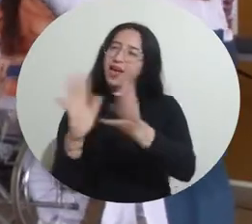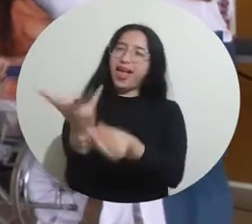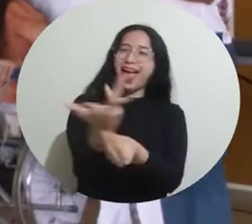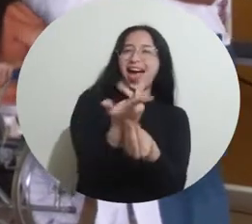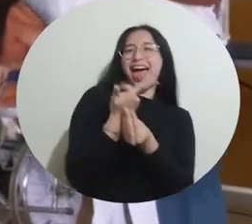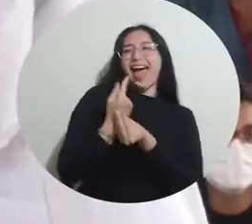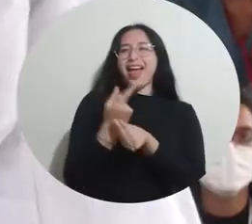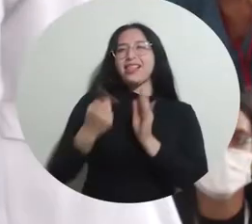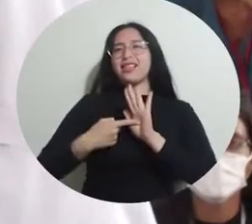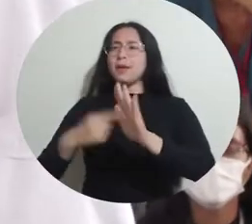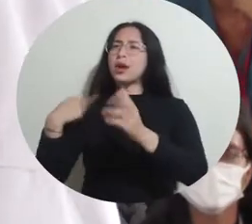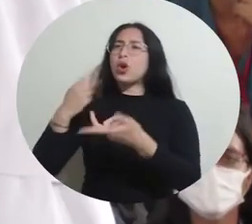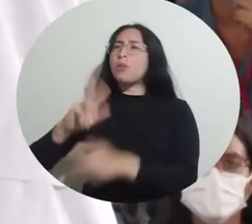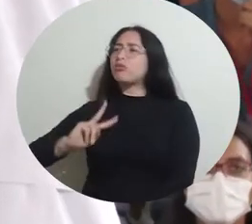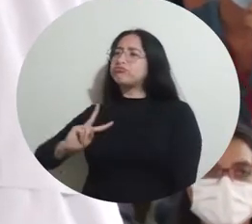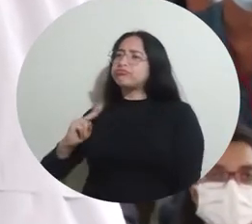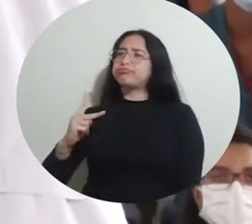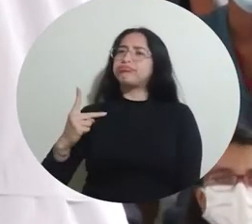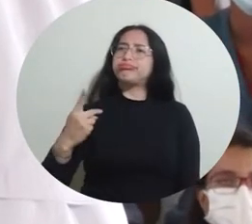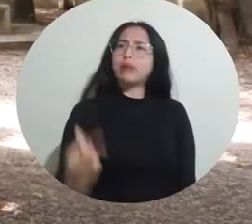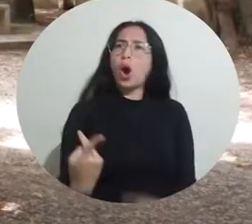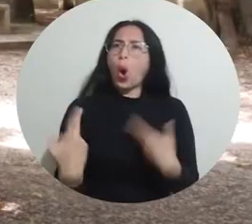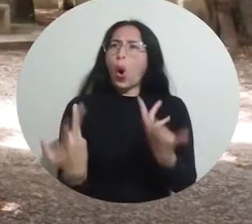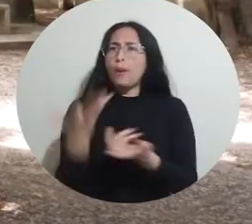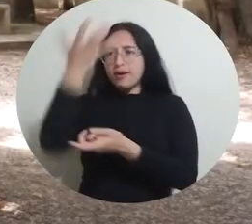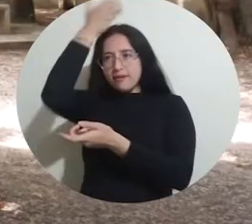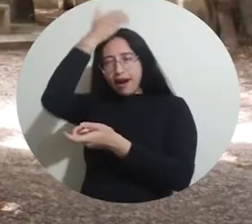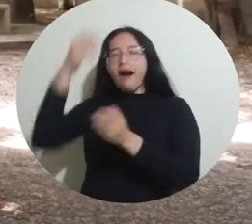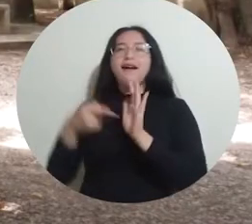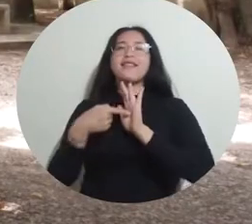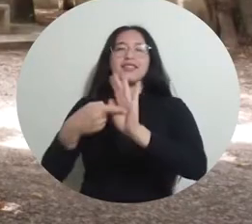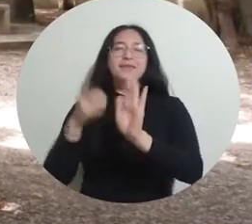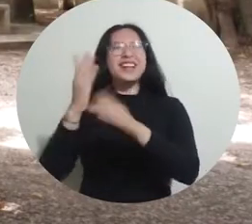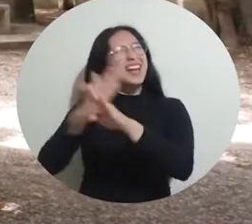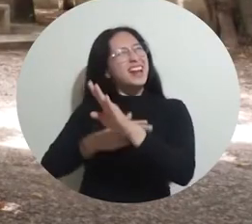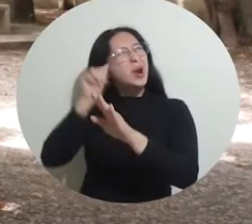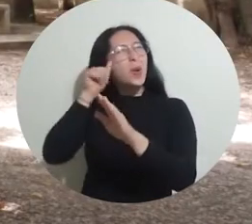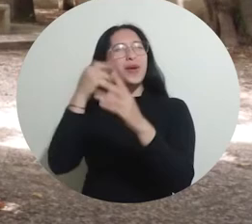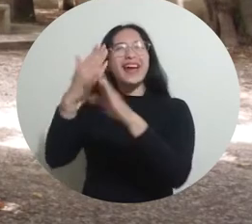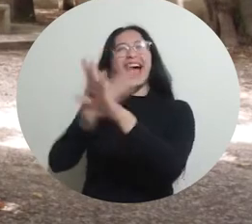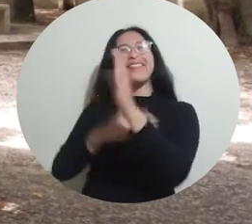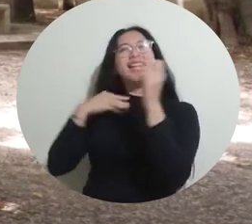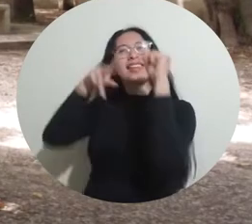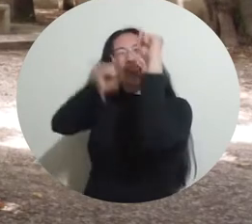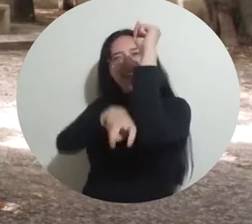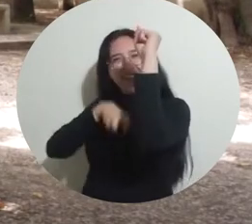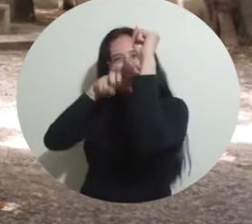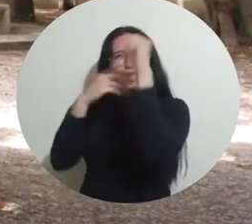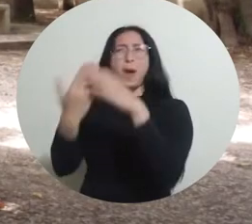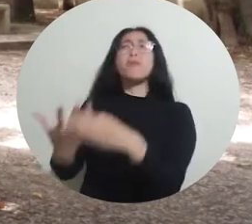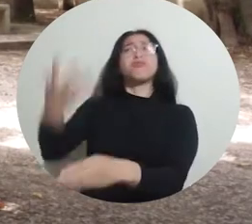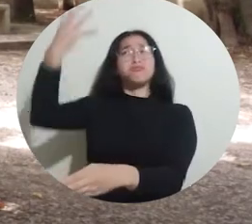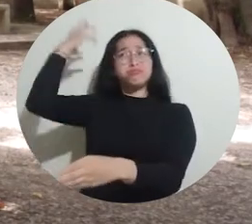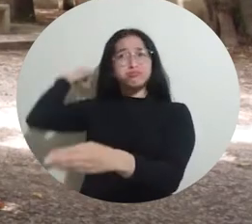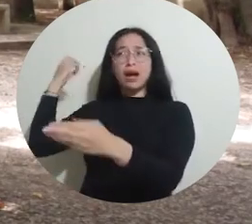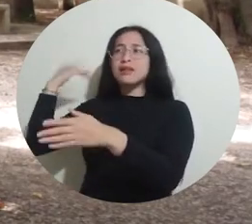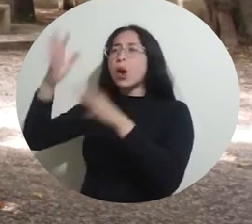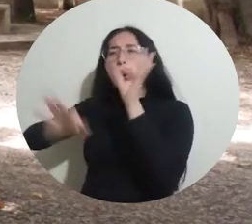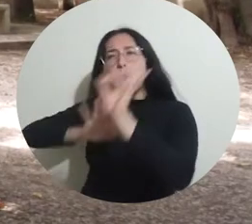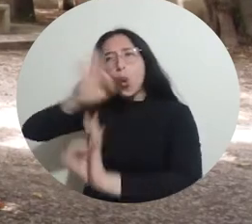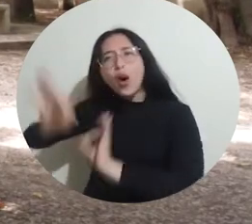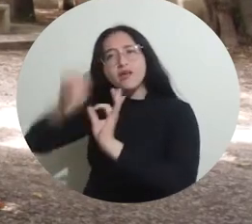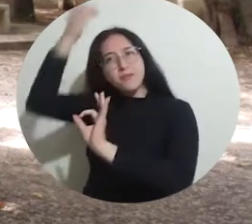profesión y se realizó un recuento de su evolución histórica. Estoy representando a la enfermera de la Edad Media, en ese momento en que se cuidaba al